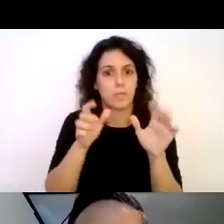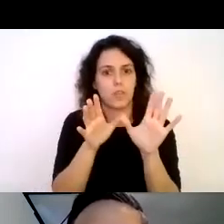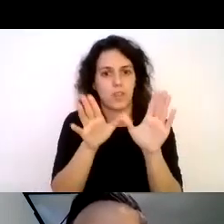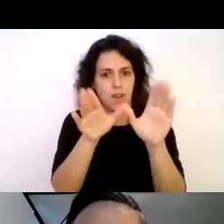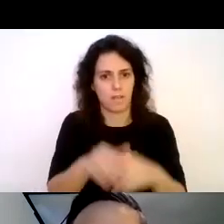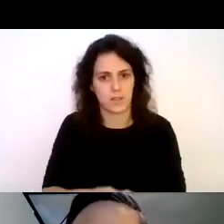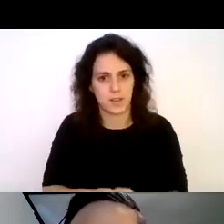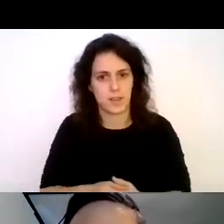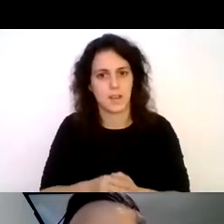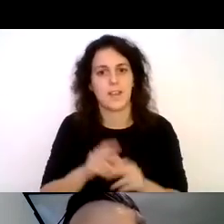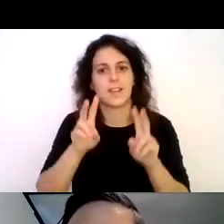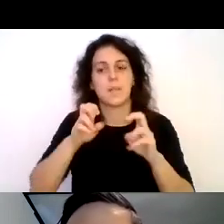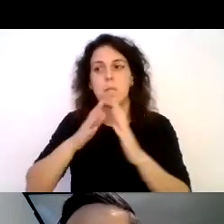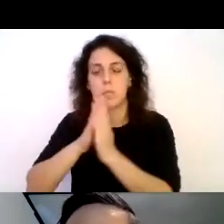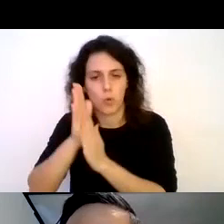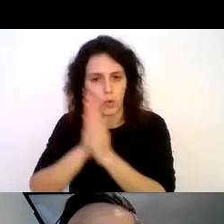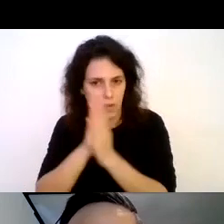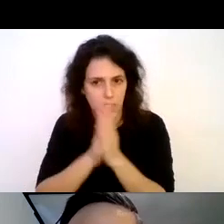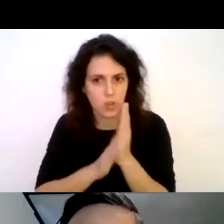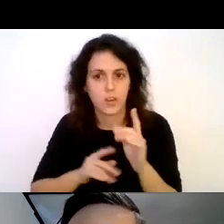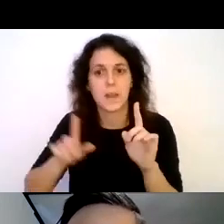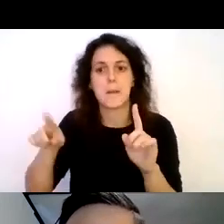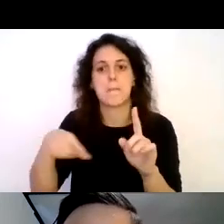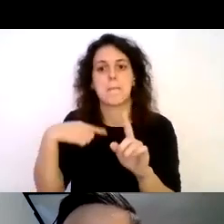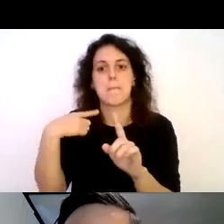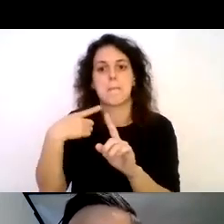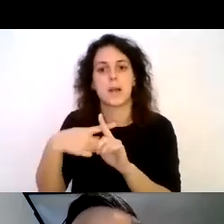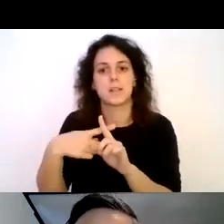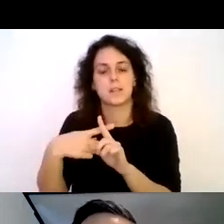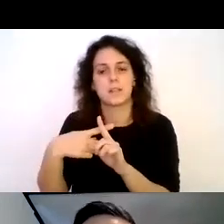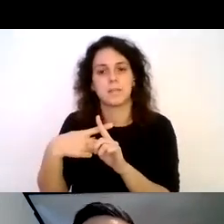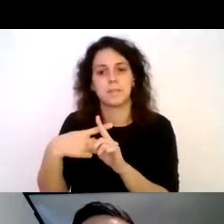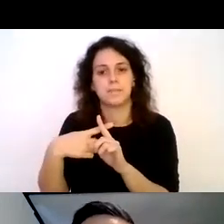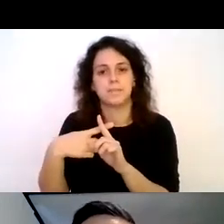sobre sus motivaciones y también finalmente